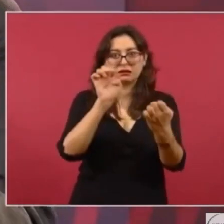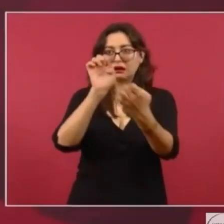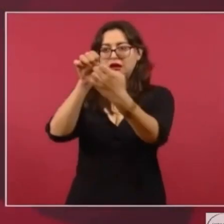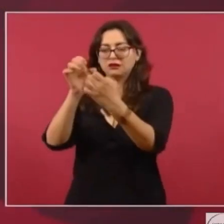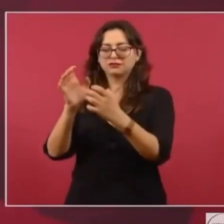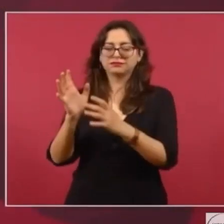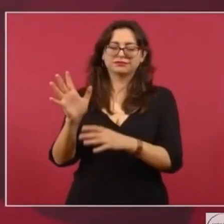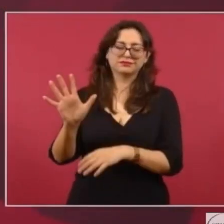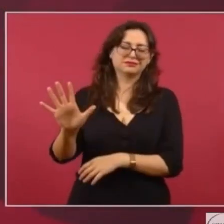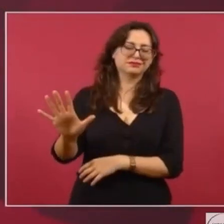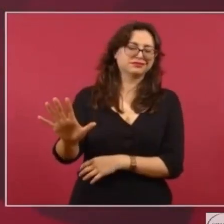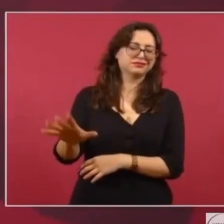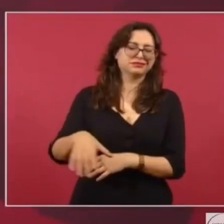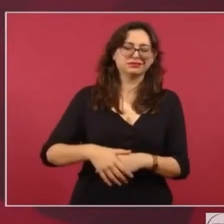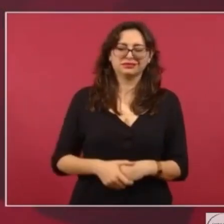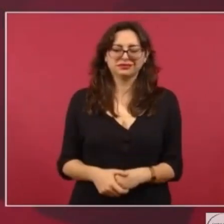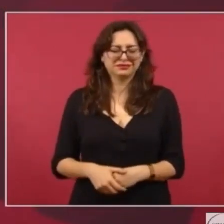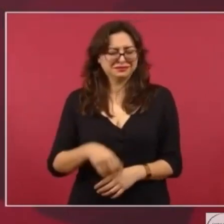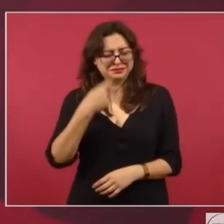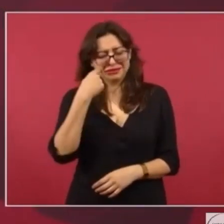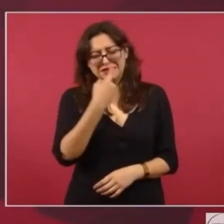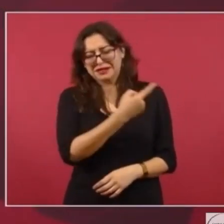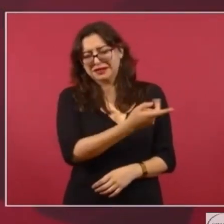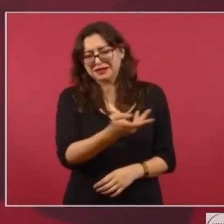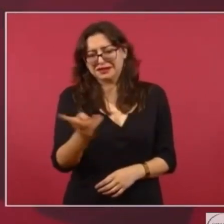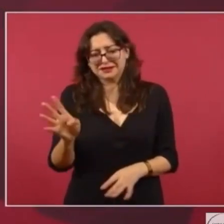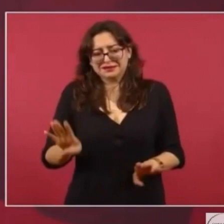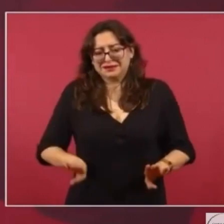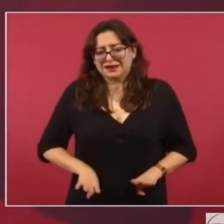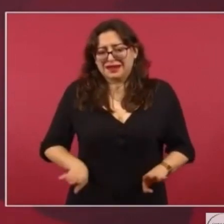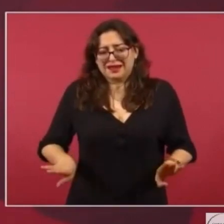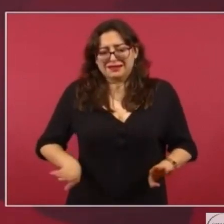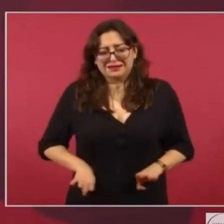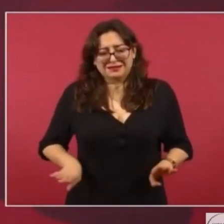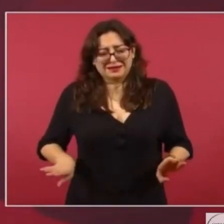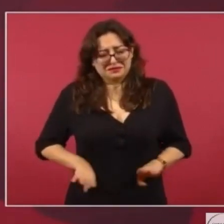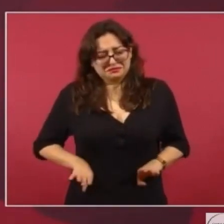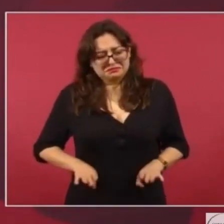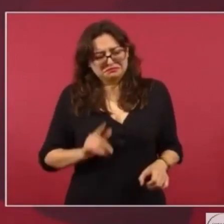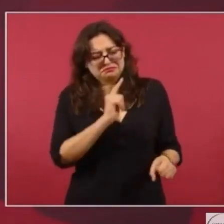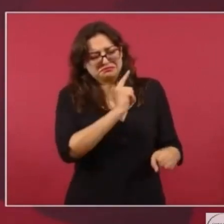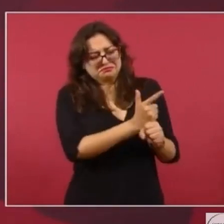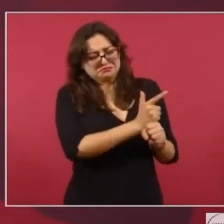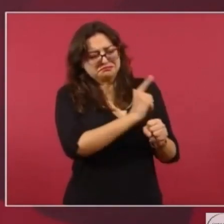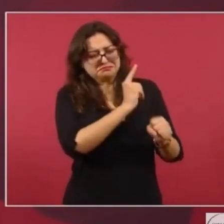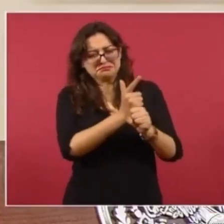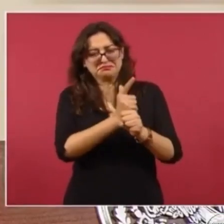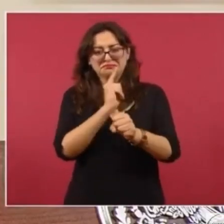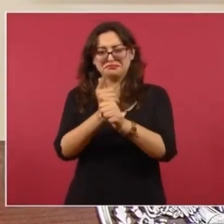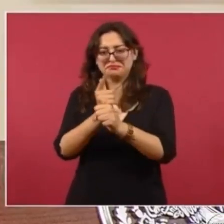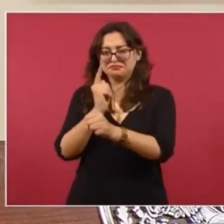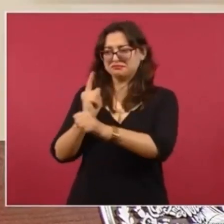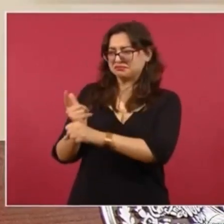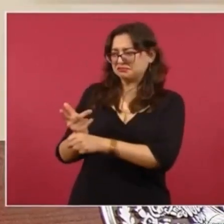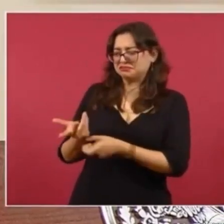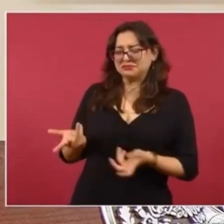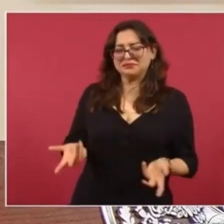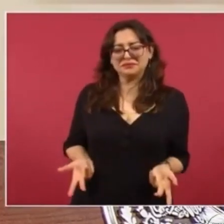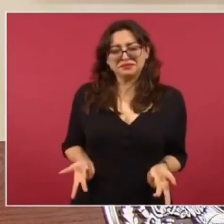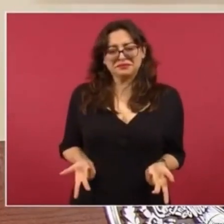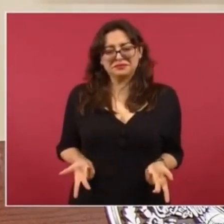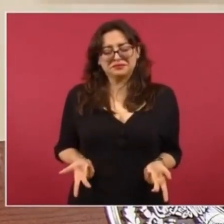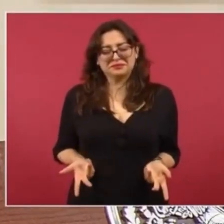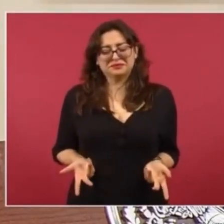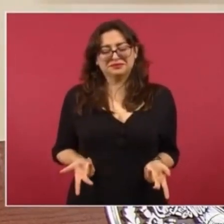Rector. Y a otros. Por eso digo, los rectores de la